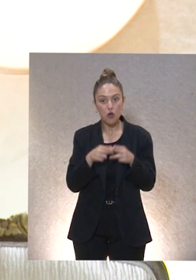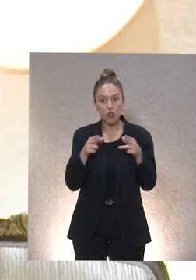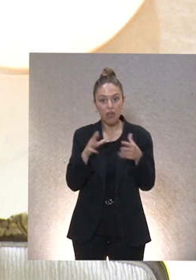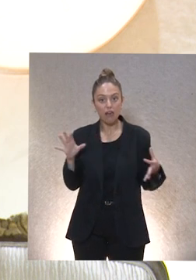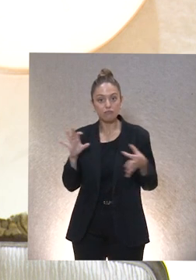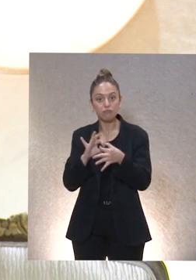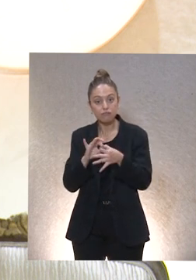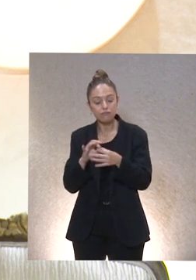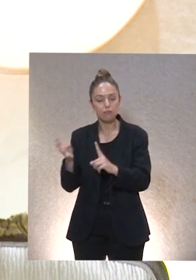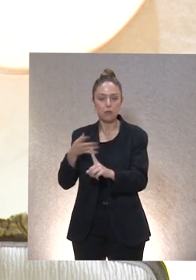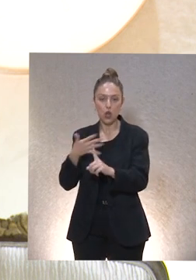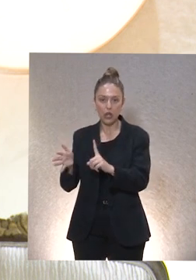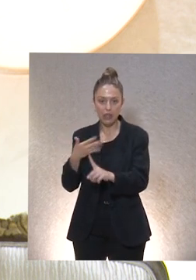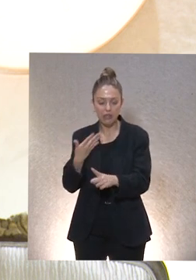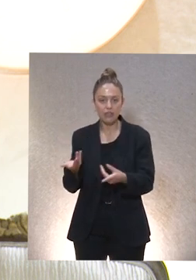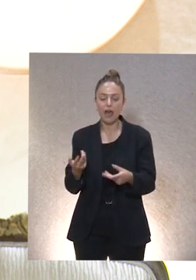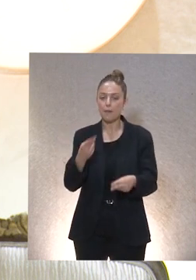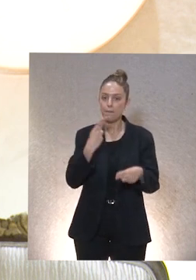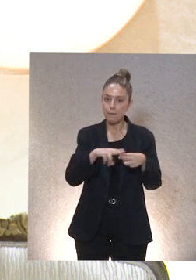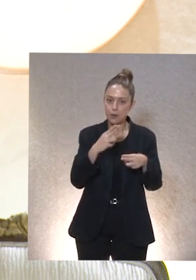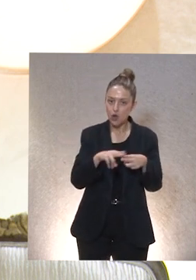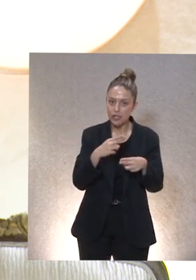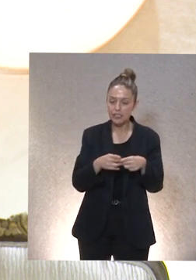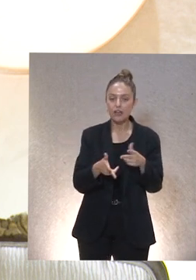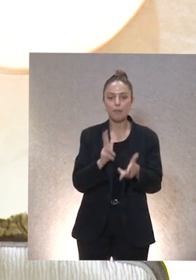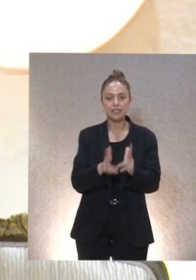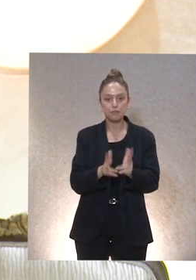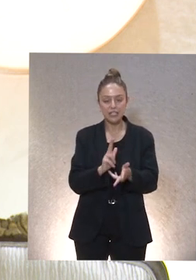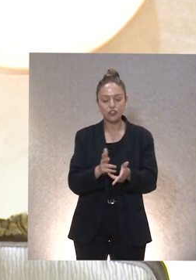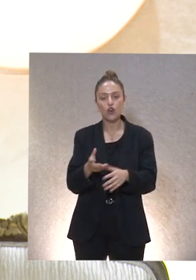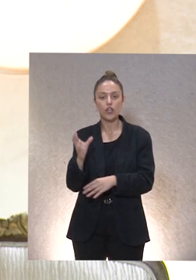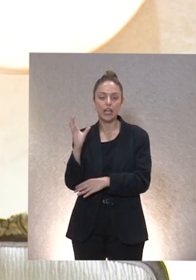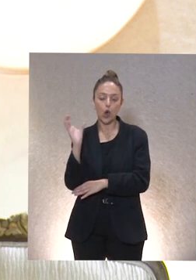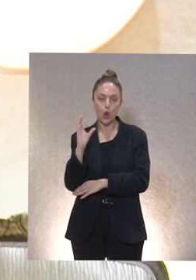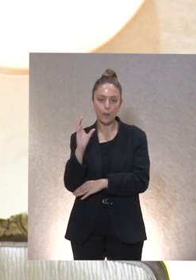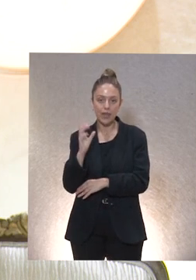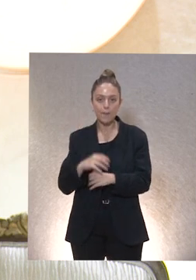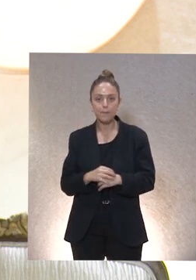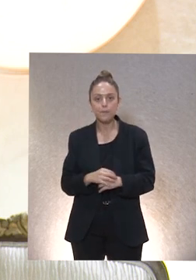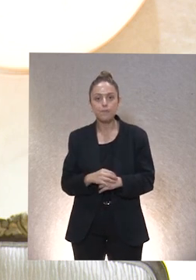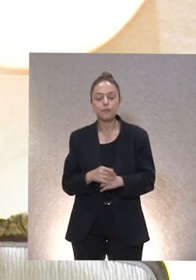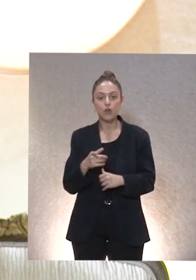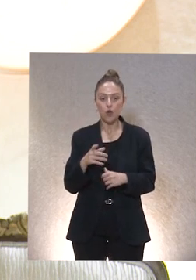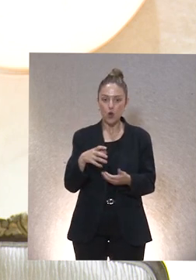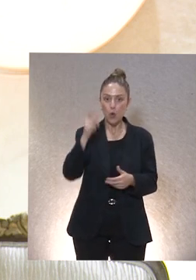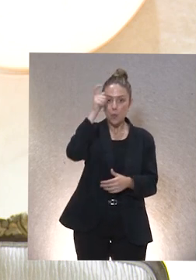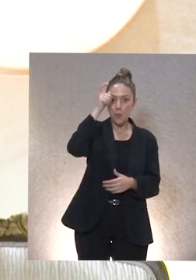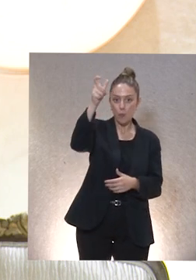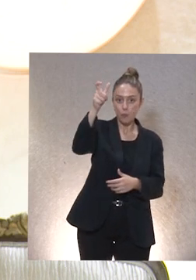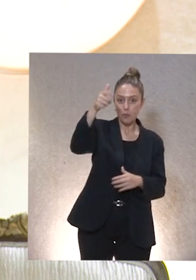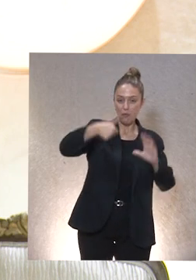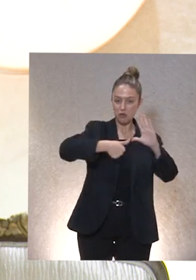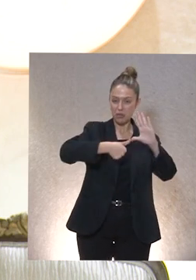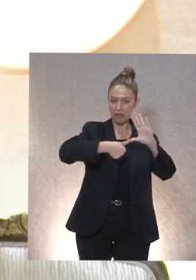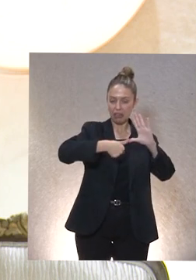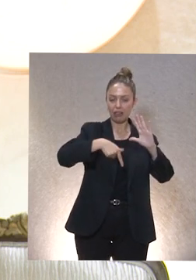violencia de motivación política, en el País Vasco especialmente y en Colombia, con los pueblos indígenas de América Latina